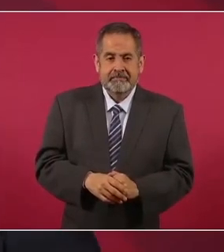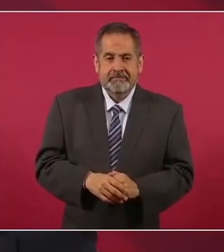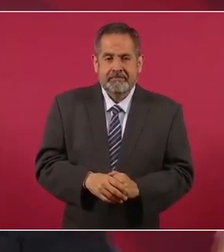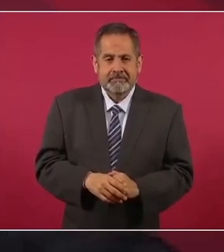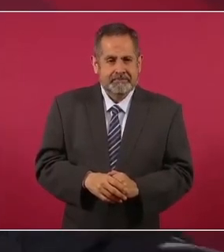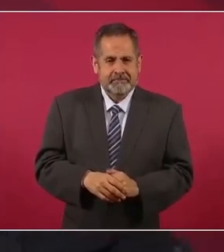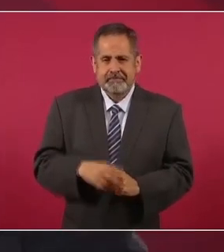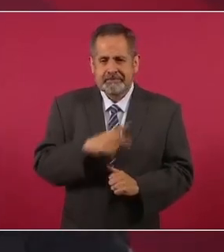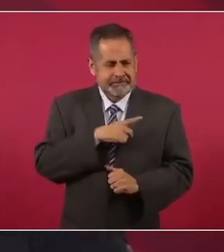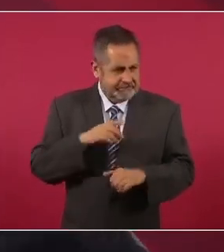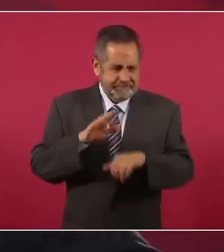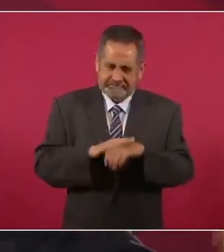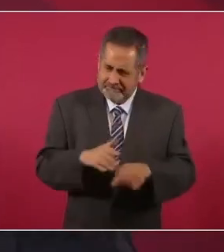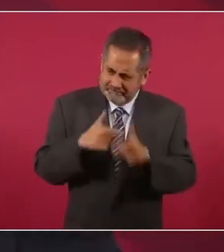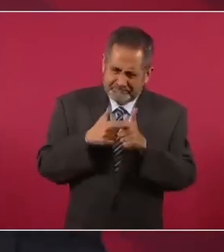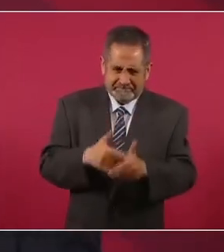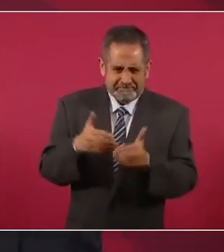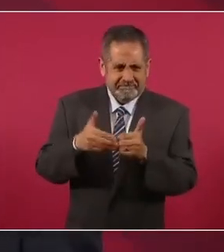hay que ir hacia adelante.